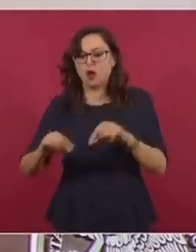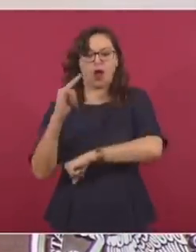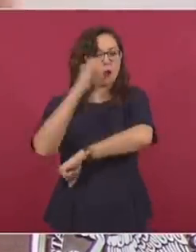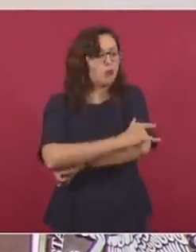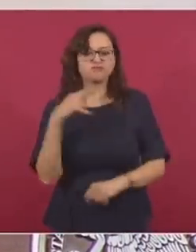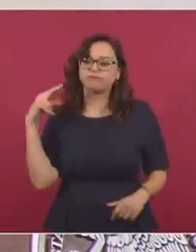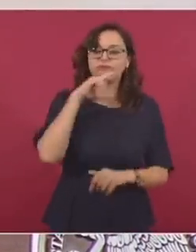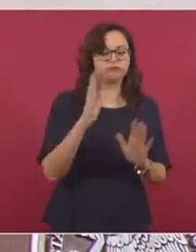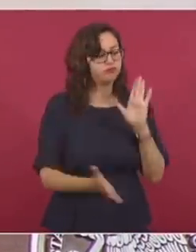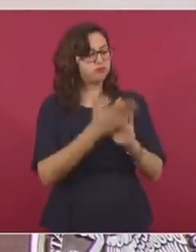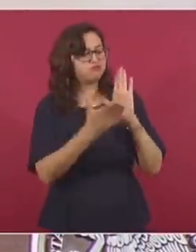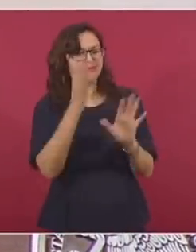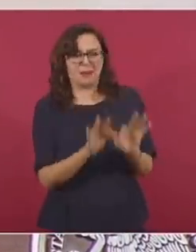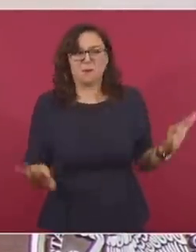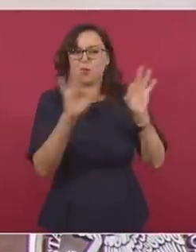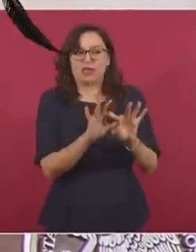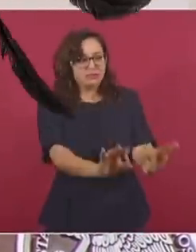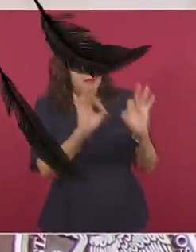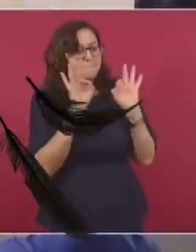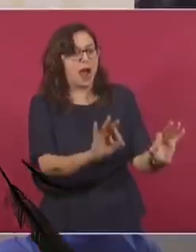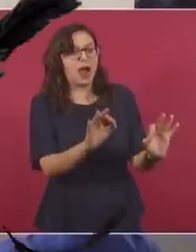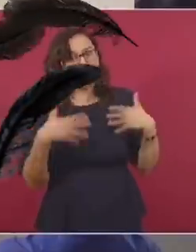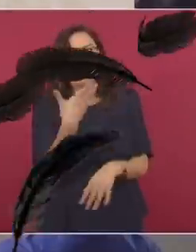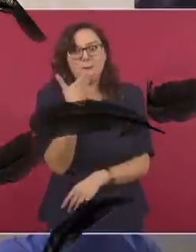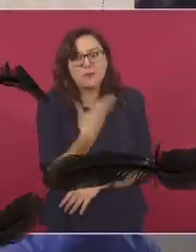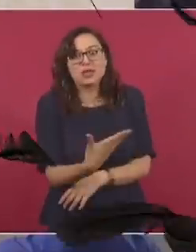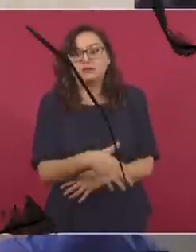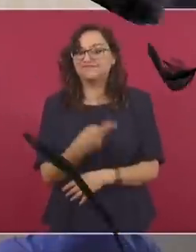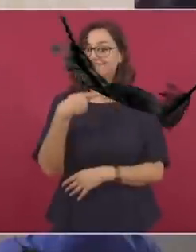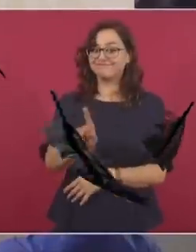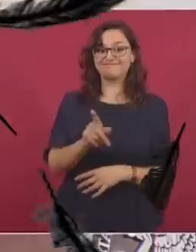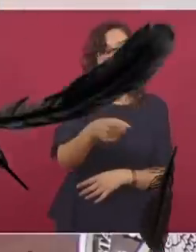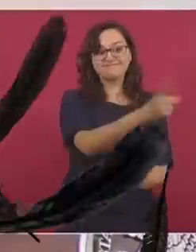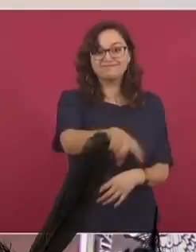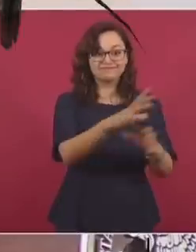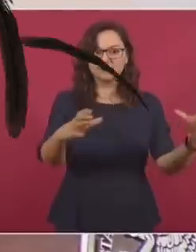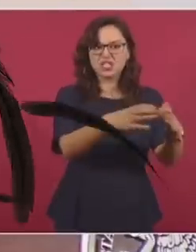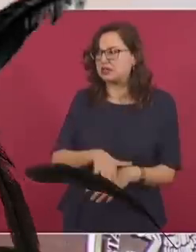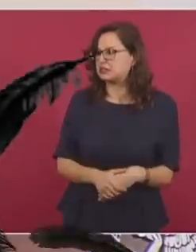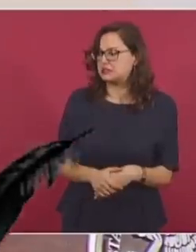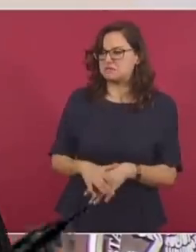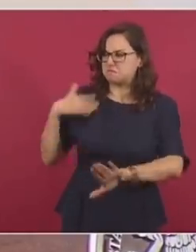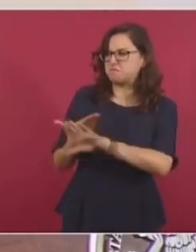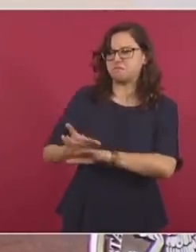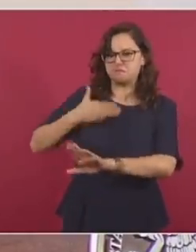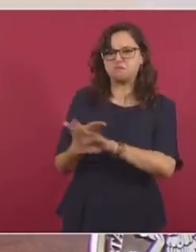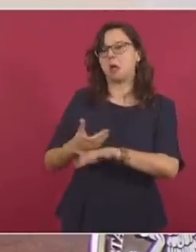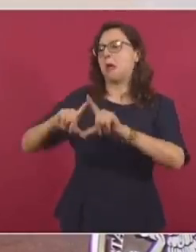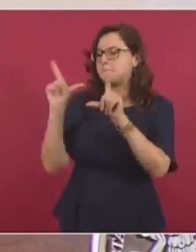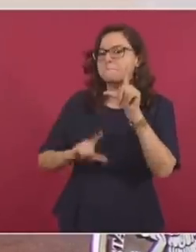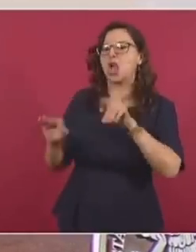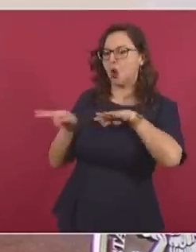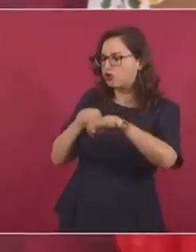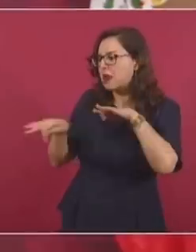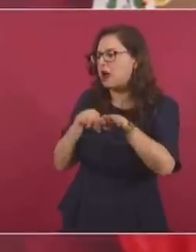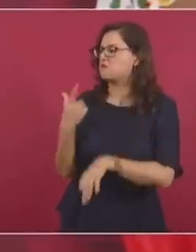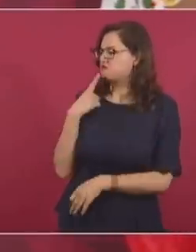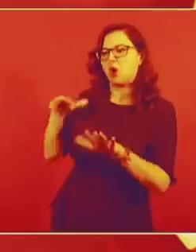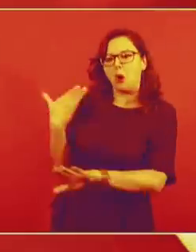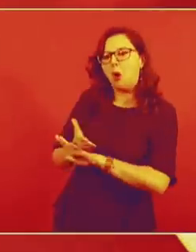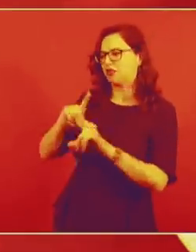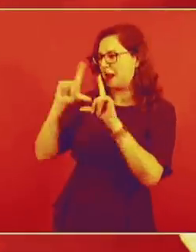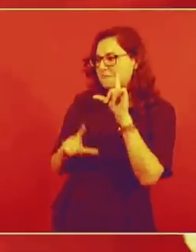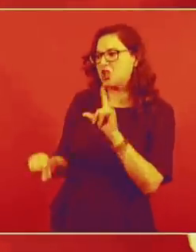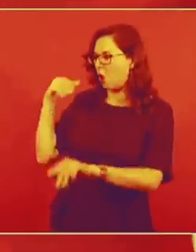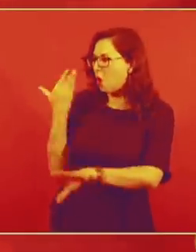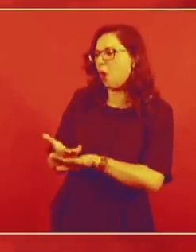en los últimos tiempos. Ah, pero la sopilota se ha encargado o quieren menospreciar, lo ha hecho por los mexicanos,